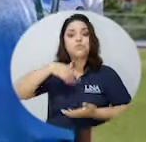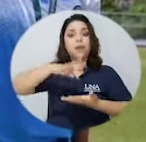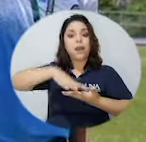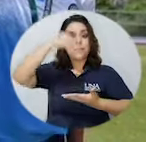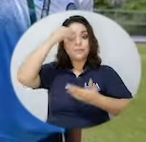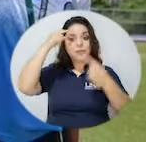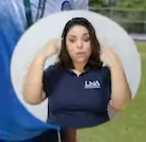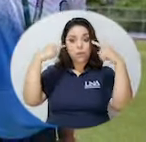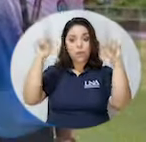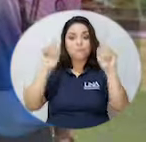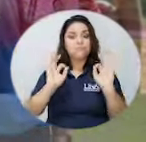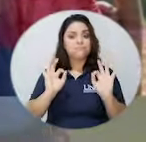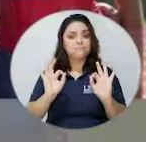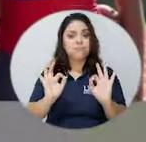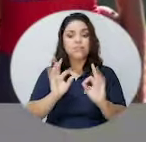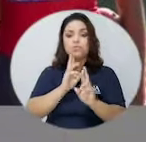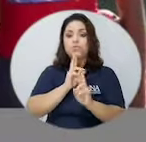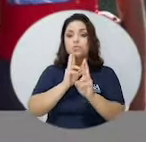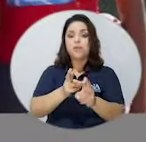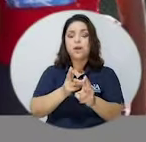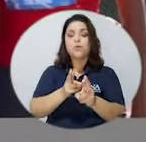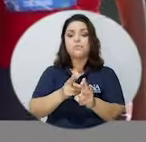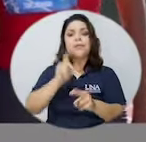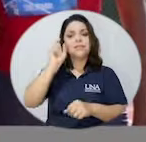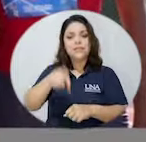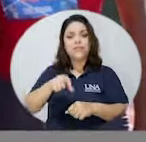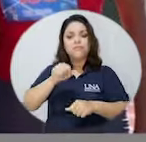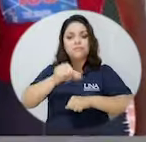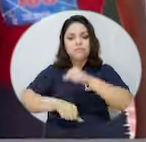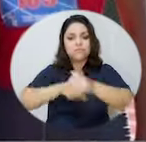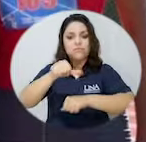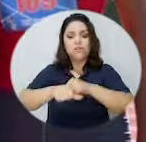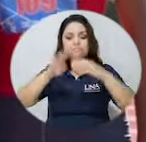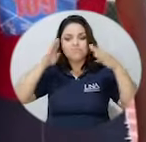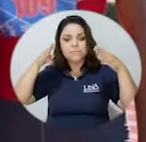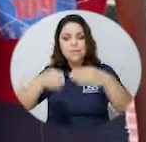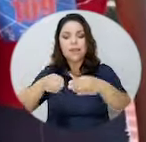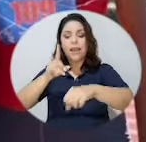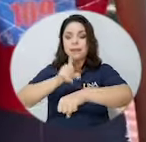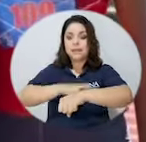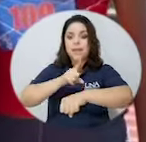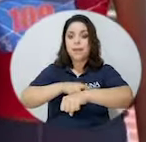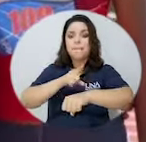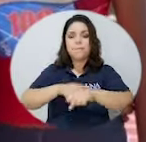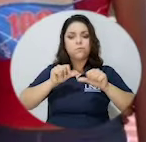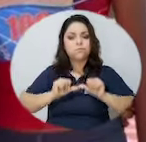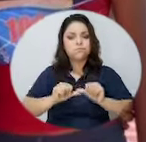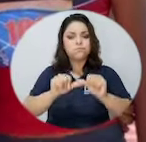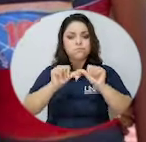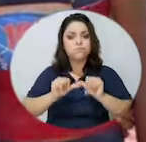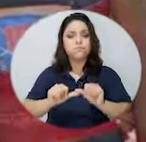que para obtener buenos resultados siempre debo esforzarme, dedicarle tiempo, ser